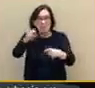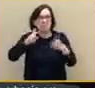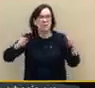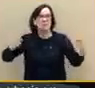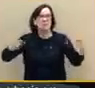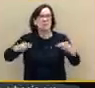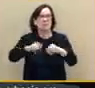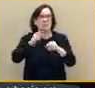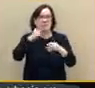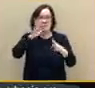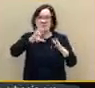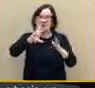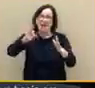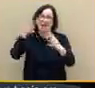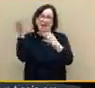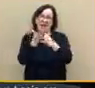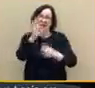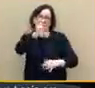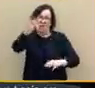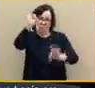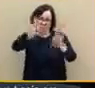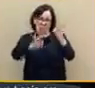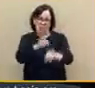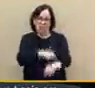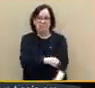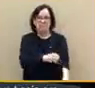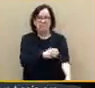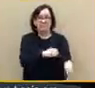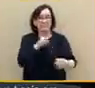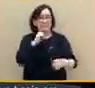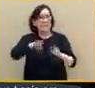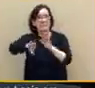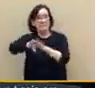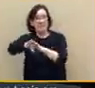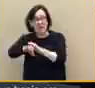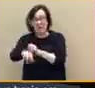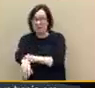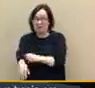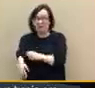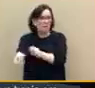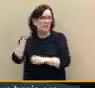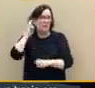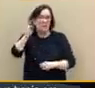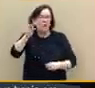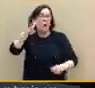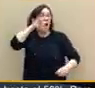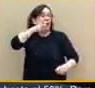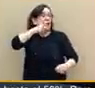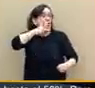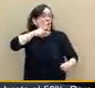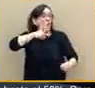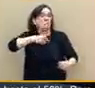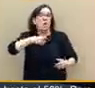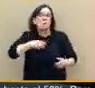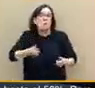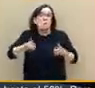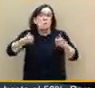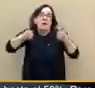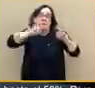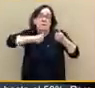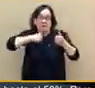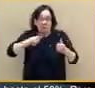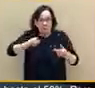Para la derecha, señorías, las pensiones son un lujo insostenible. Para nosotros son un derecho irrenunciable. Y ahí está